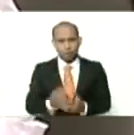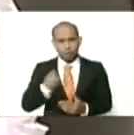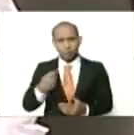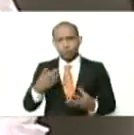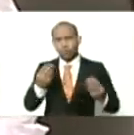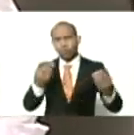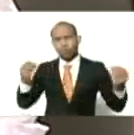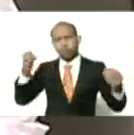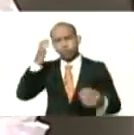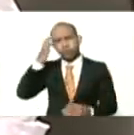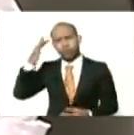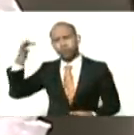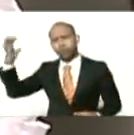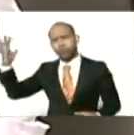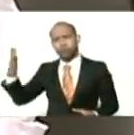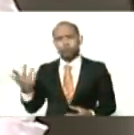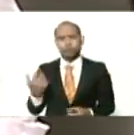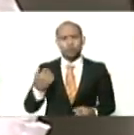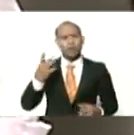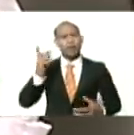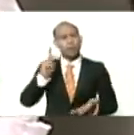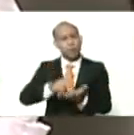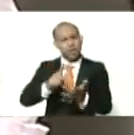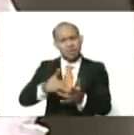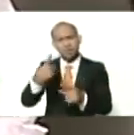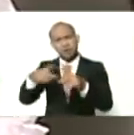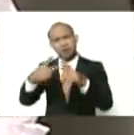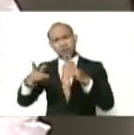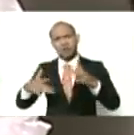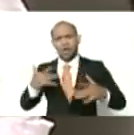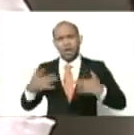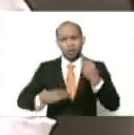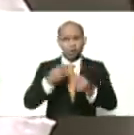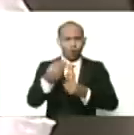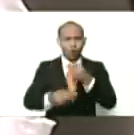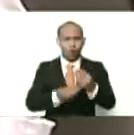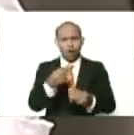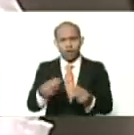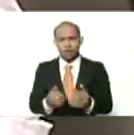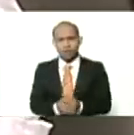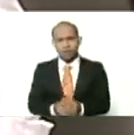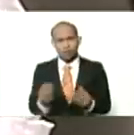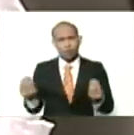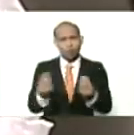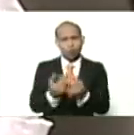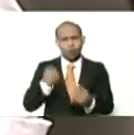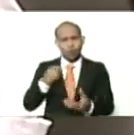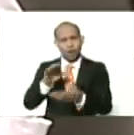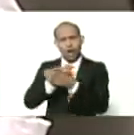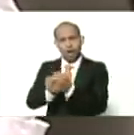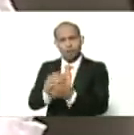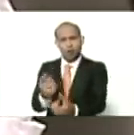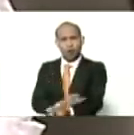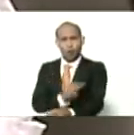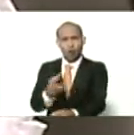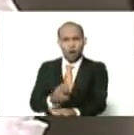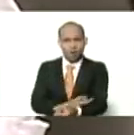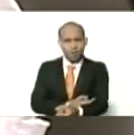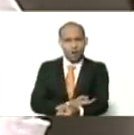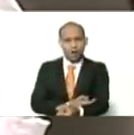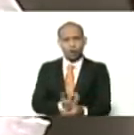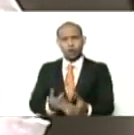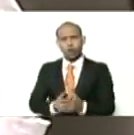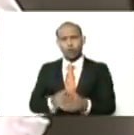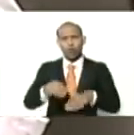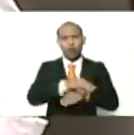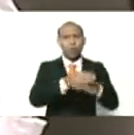ilusión, participar, en varios actos, que se están haciendo, con mi querido, amigo, y hermano, Ernesto Villegas,